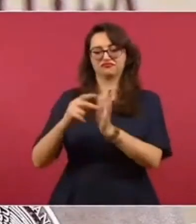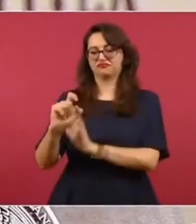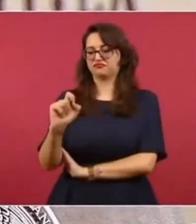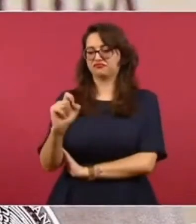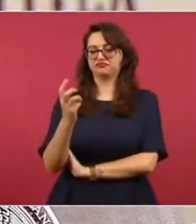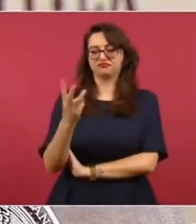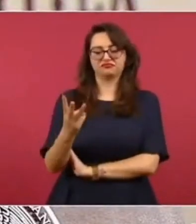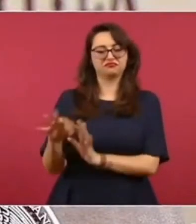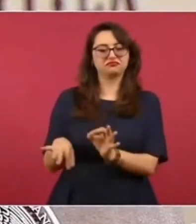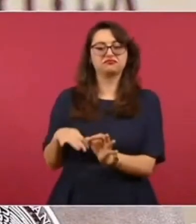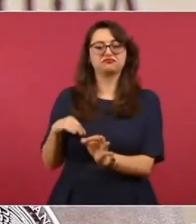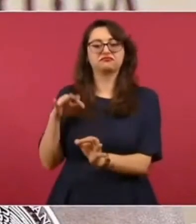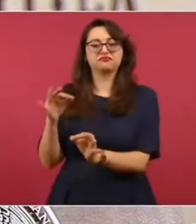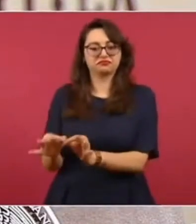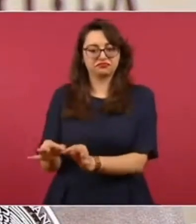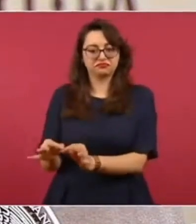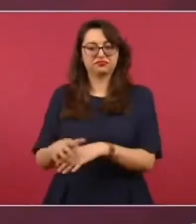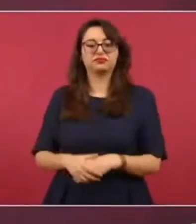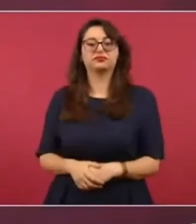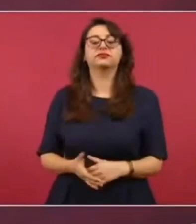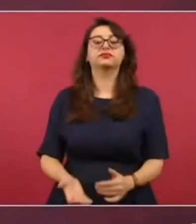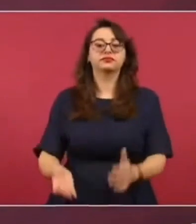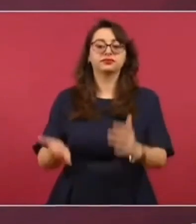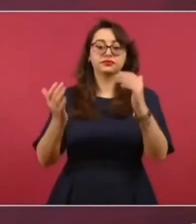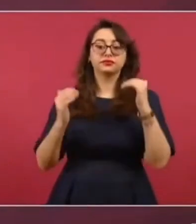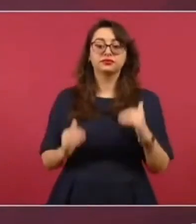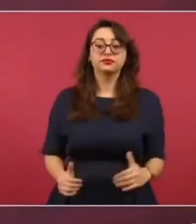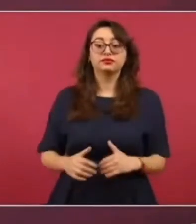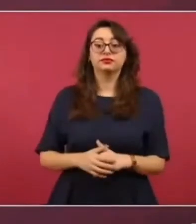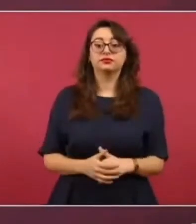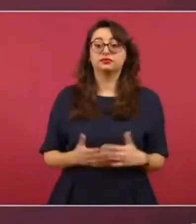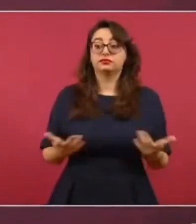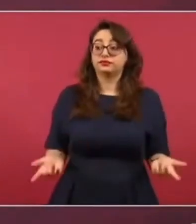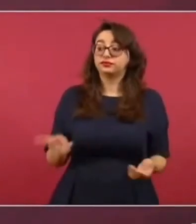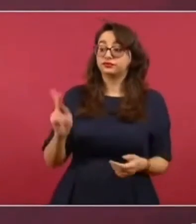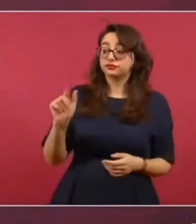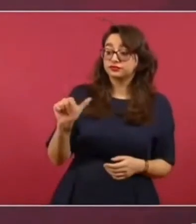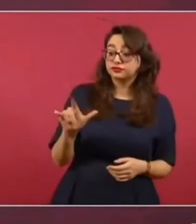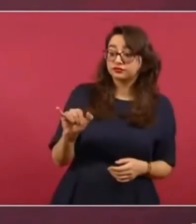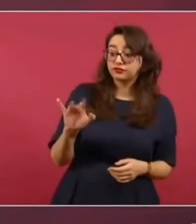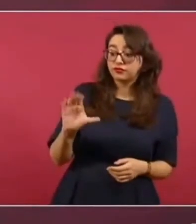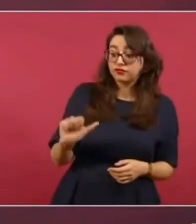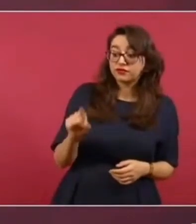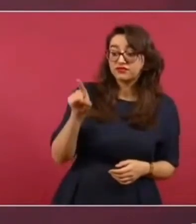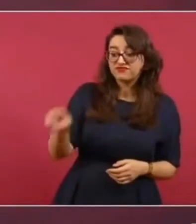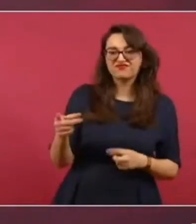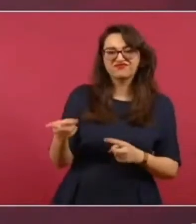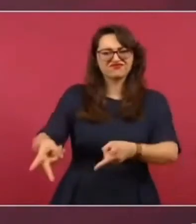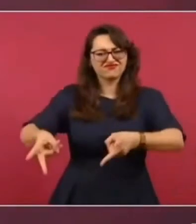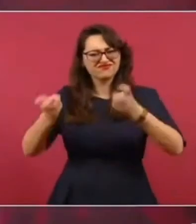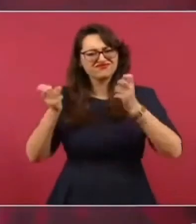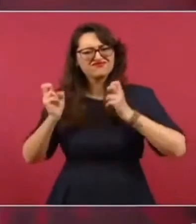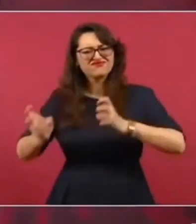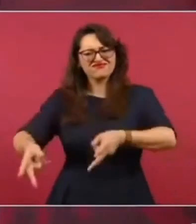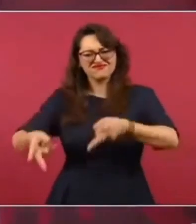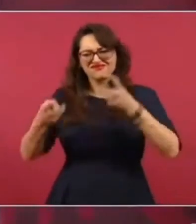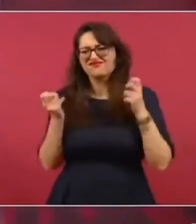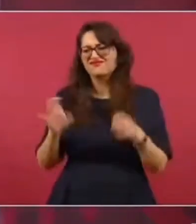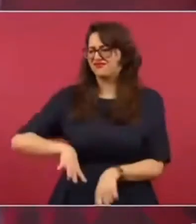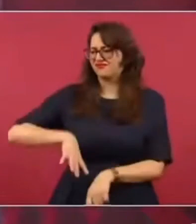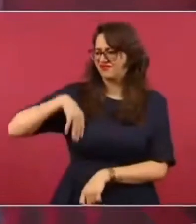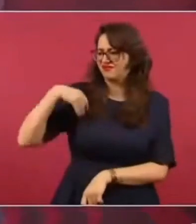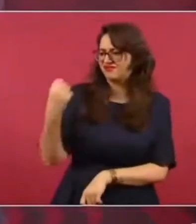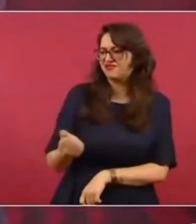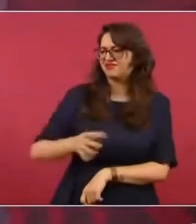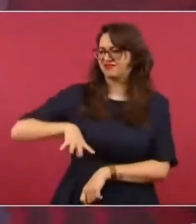2023. Ahora bien, la historia del saqueo irracional y la explotación irrelacional de